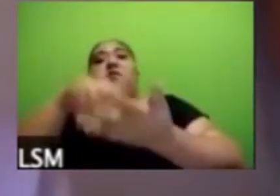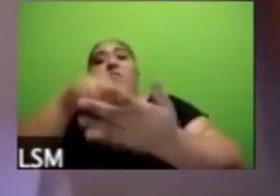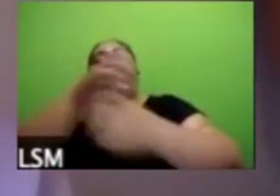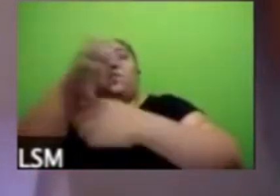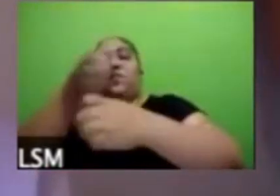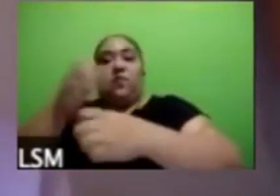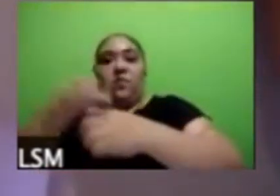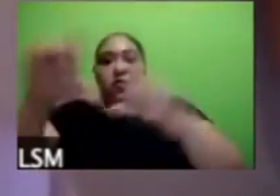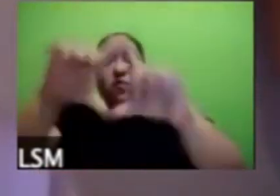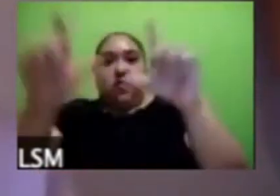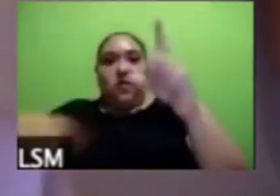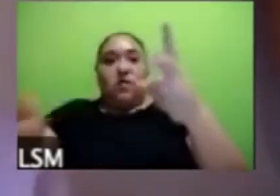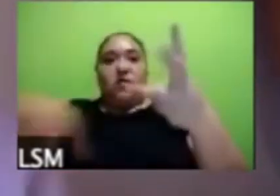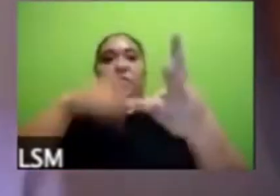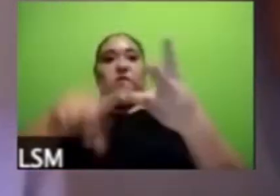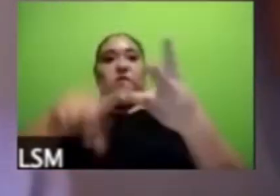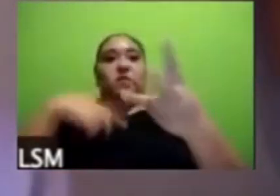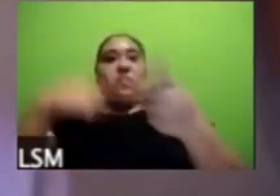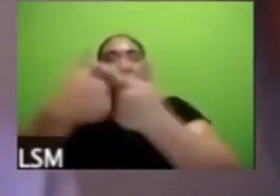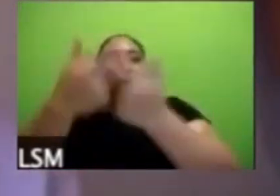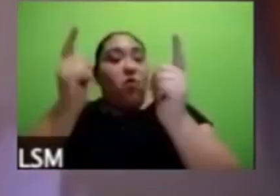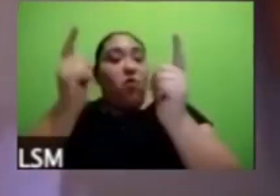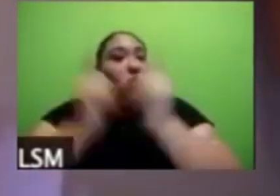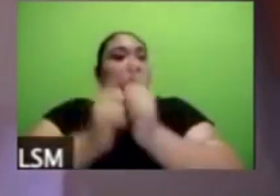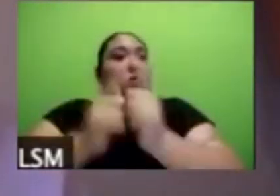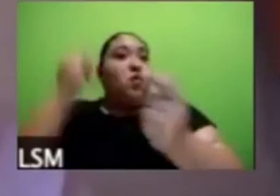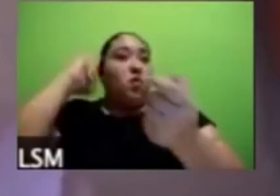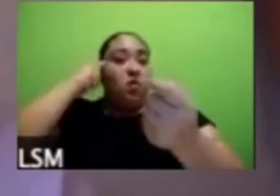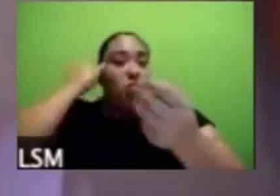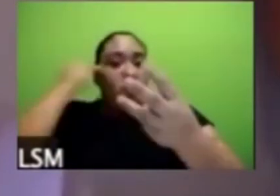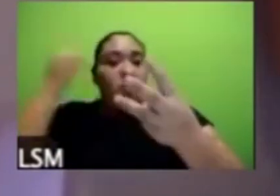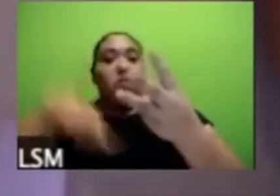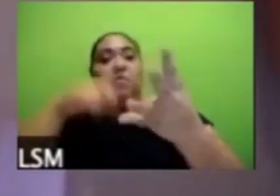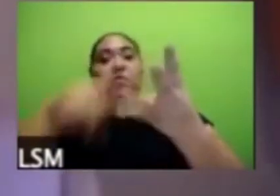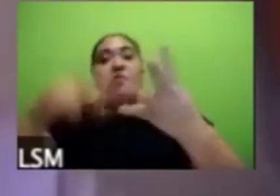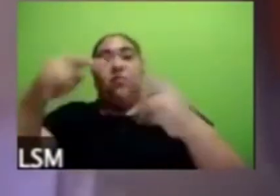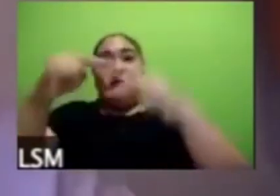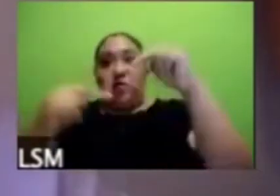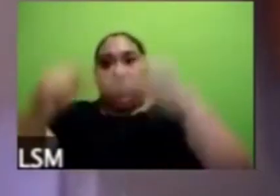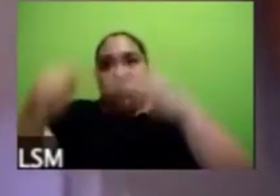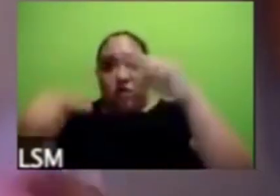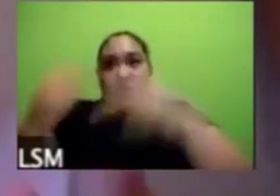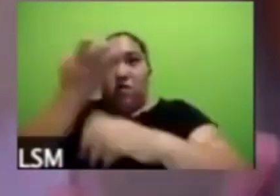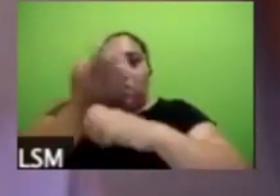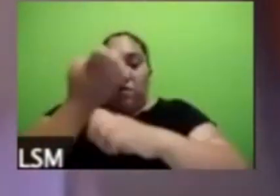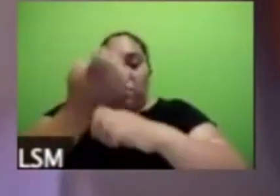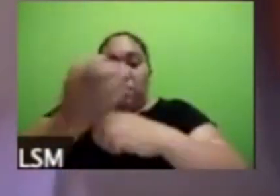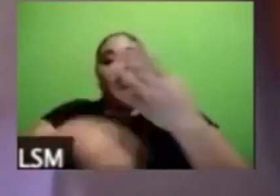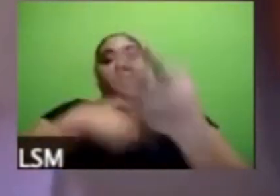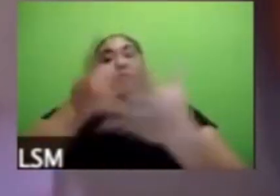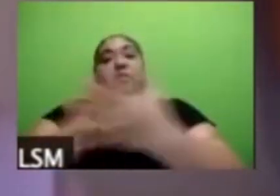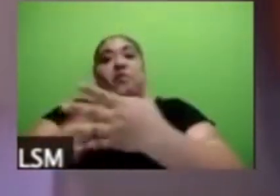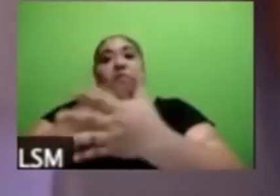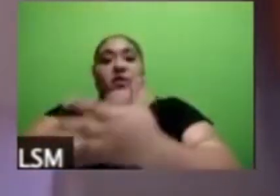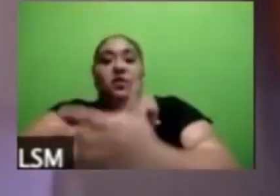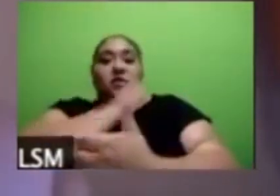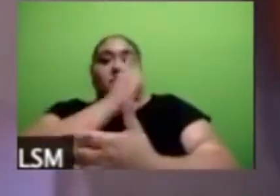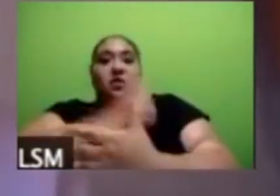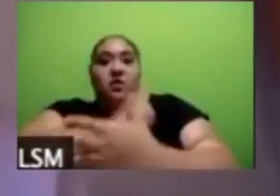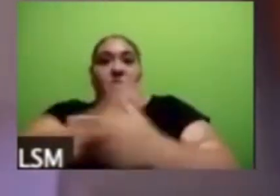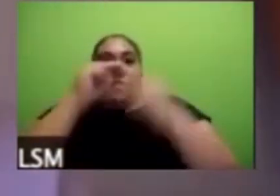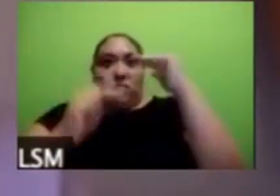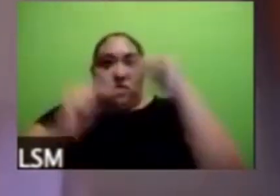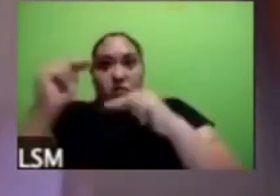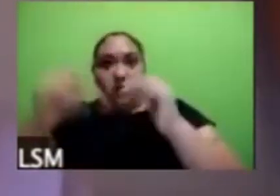por grupo étnico por nivel socioeconómico por nivel de salud etcétera etcétera me parece